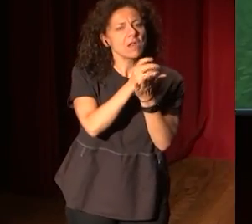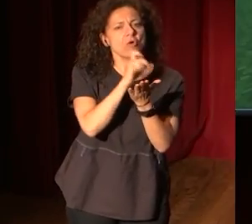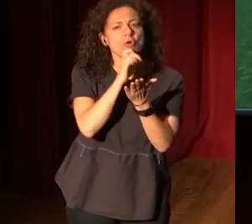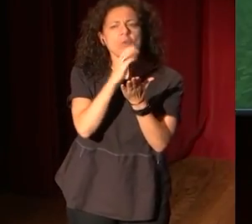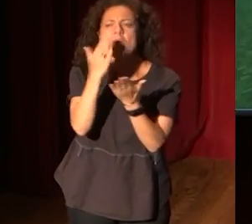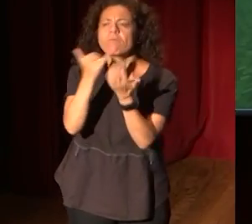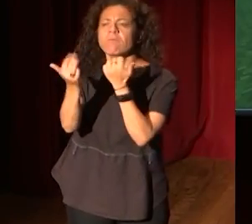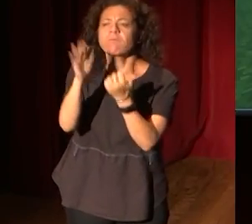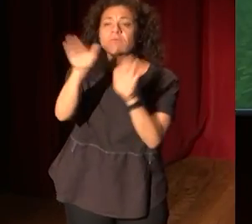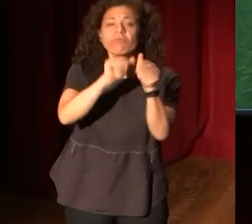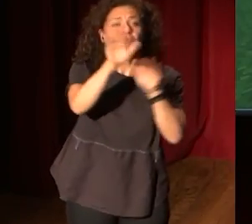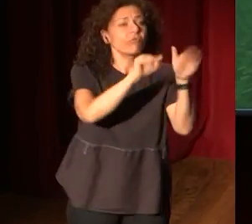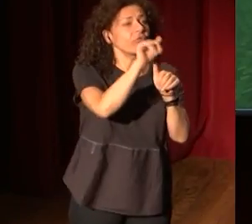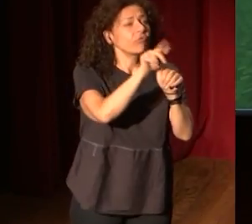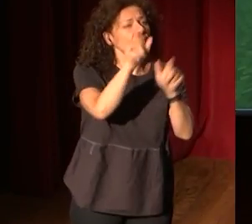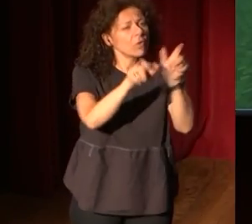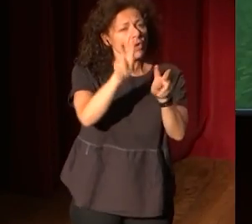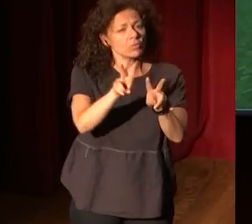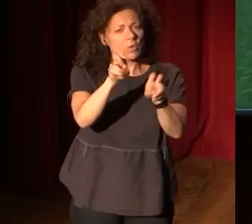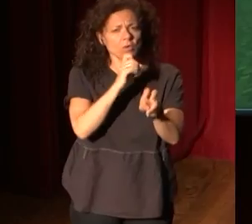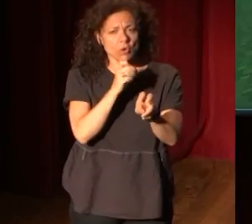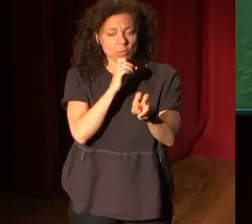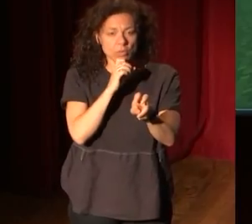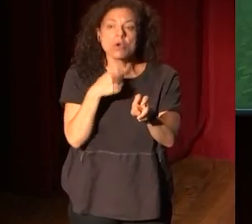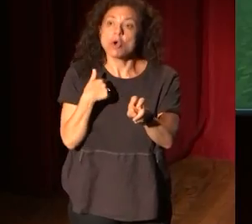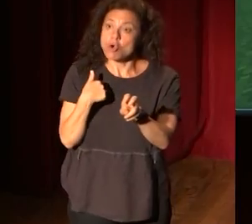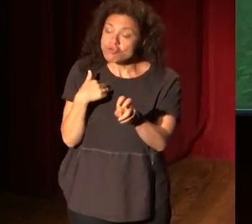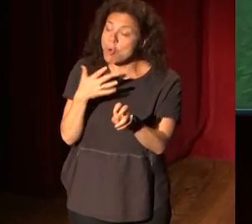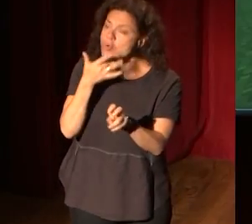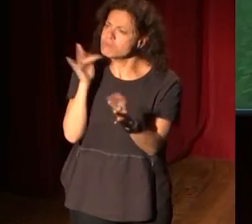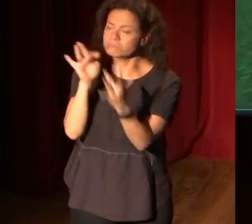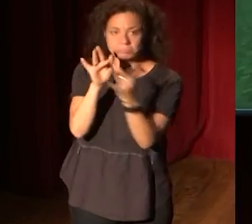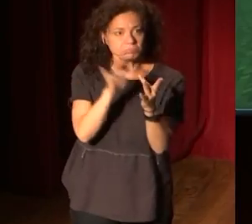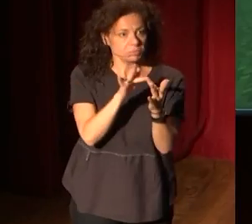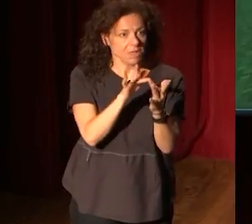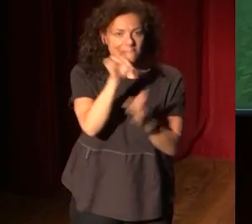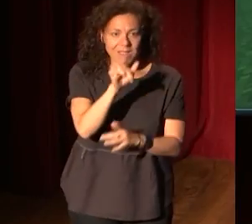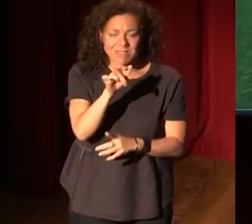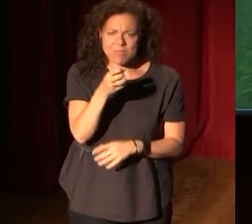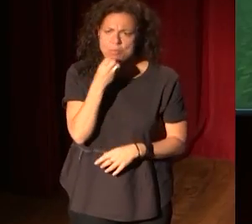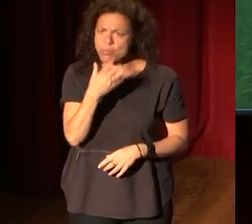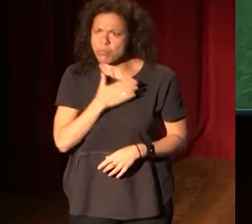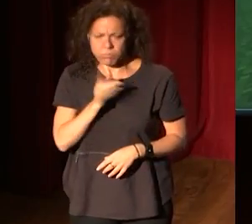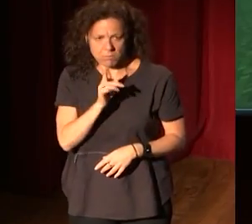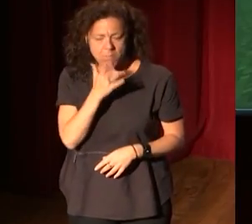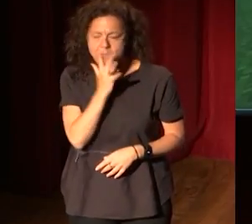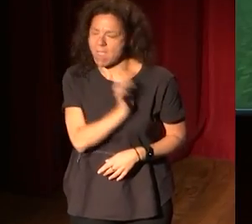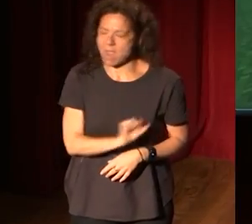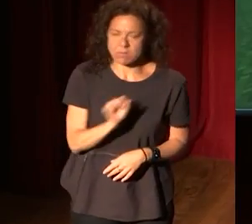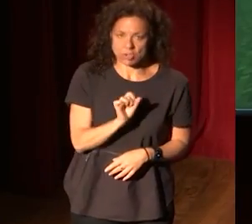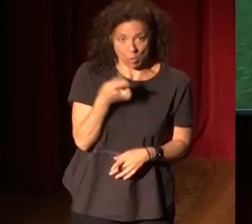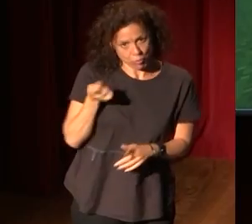¿vale? y eran gente y los he conocido no buena sino magnífica como profesionales.